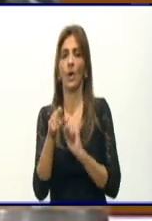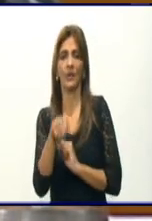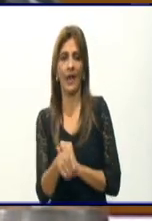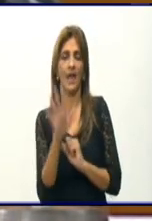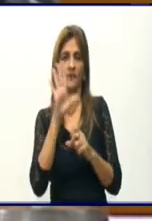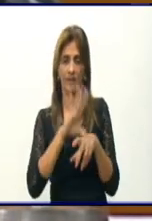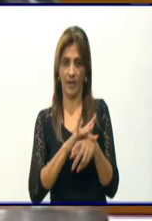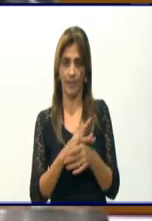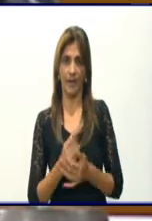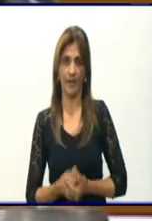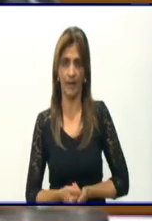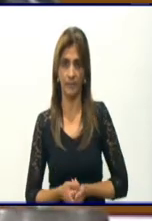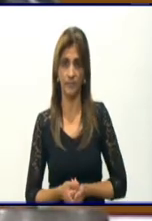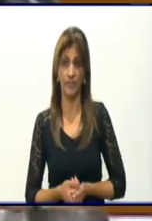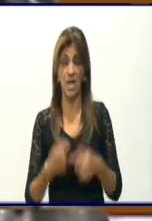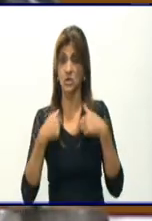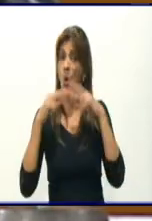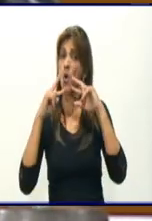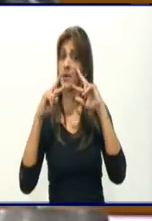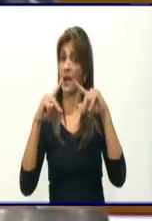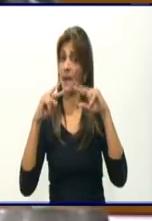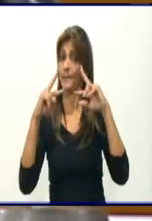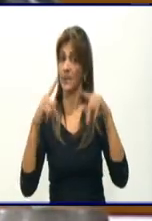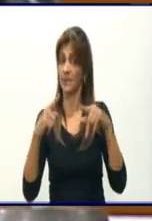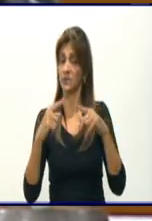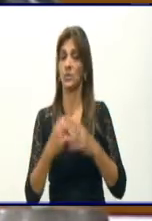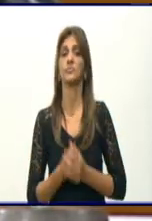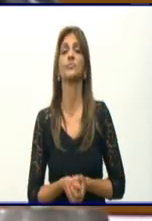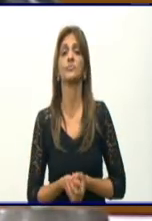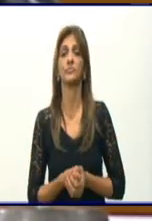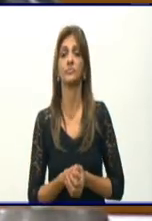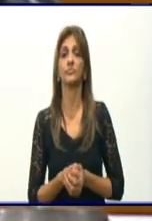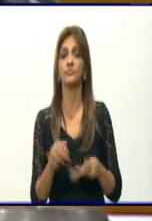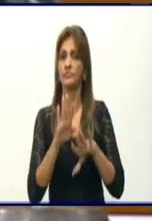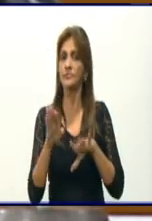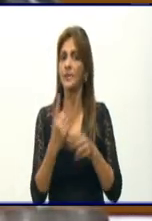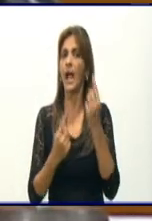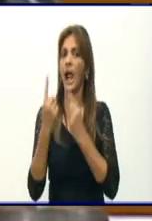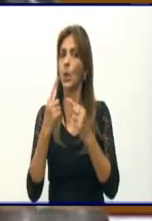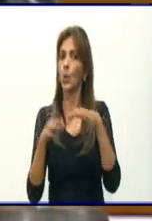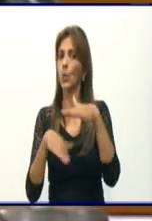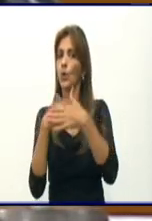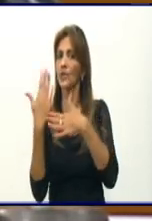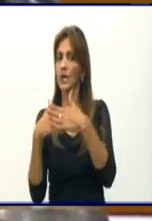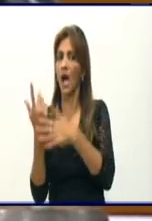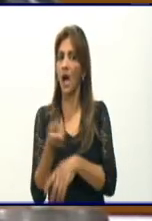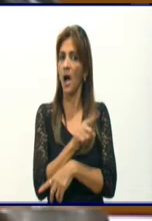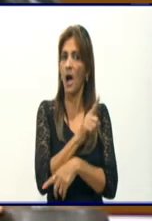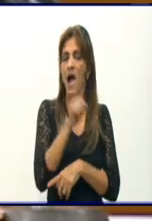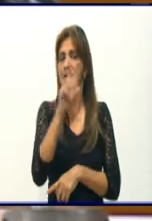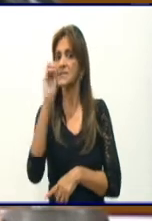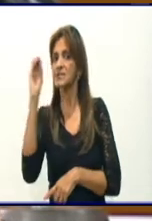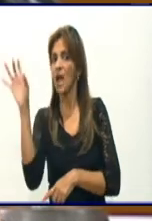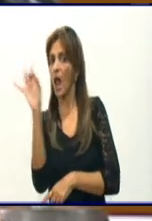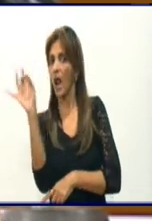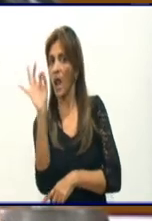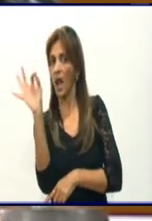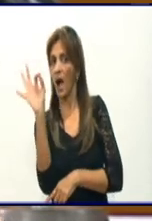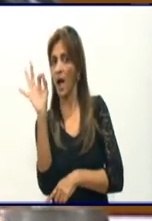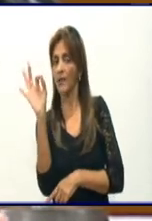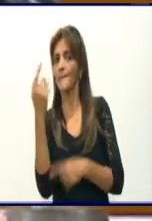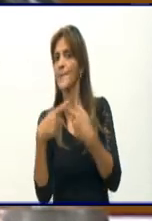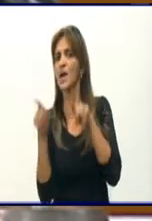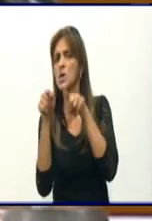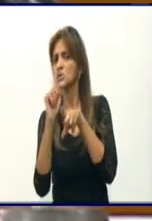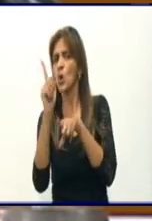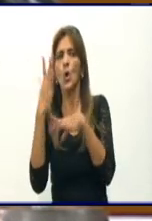repito, de que llevamos varios días sin llegar a 100 casos o sin pasar de 100 casos, no significa que el tema COVID